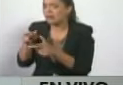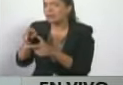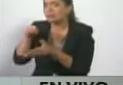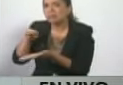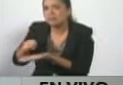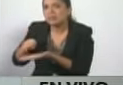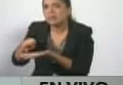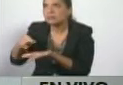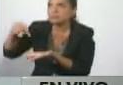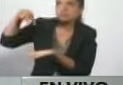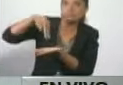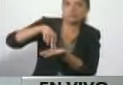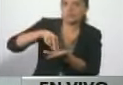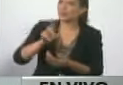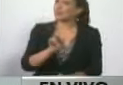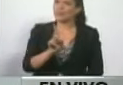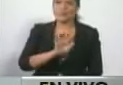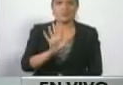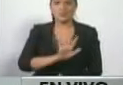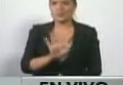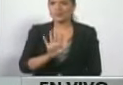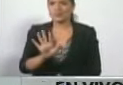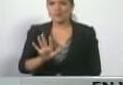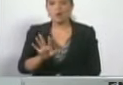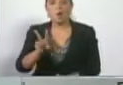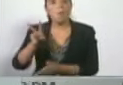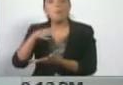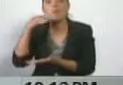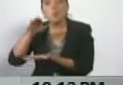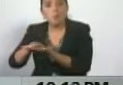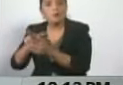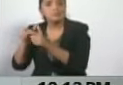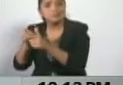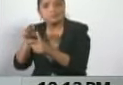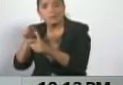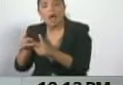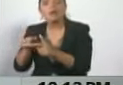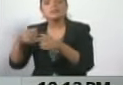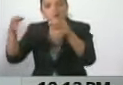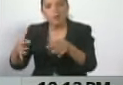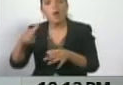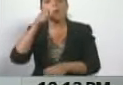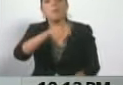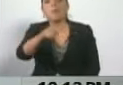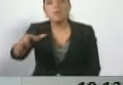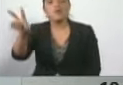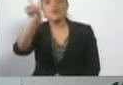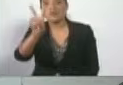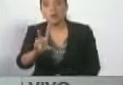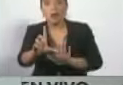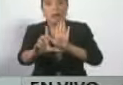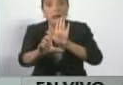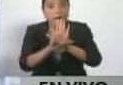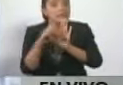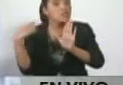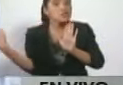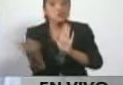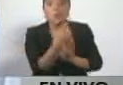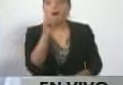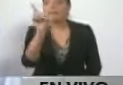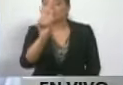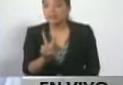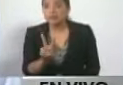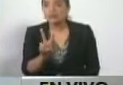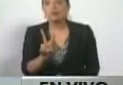ahí y más temprano que tarde el pueblo venezolano, las leyes venezolanas terminarán de